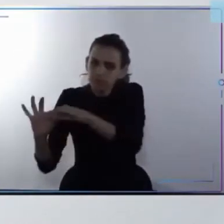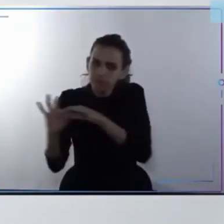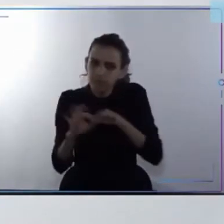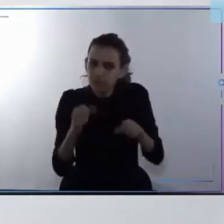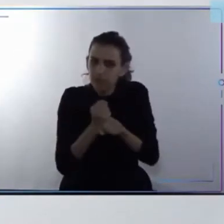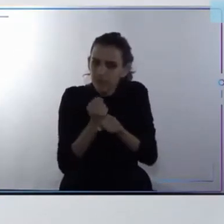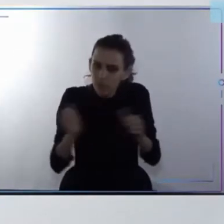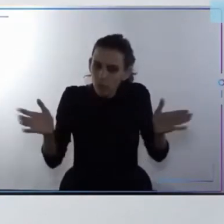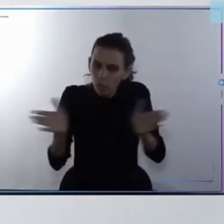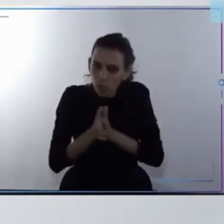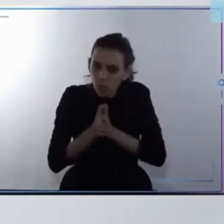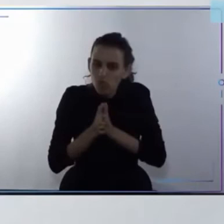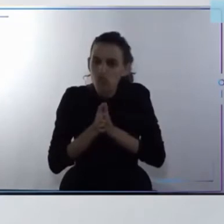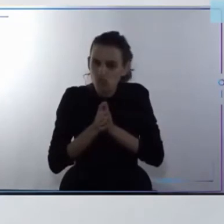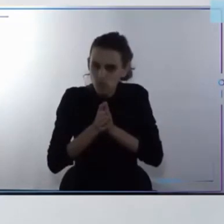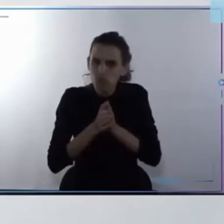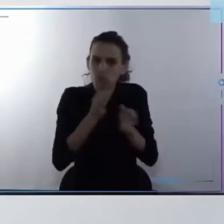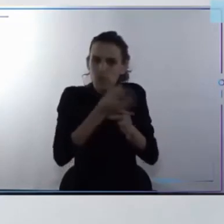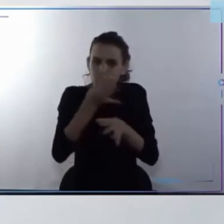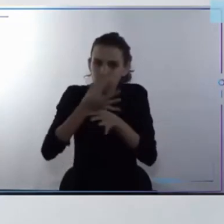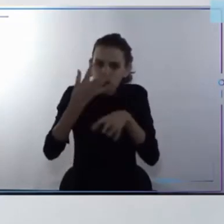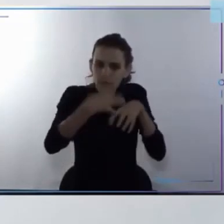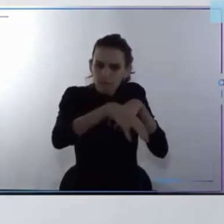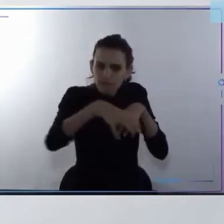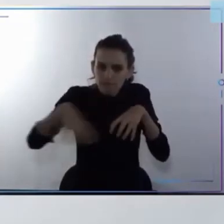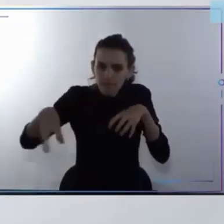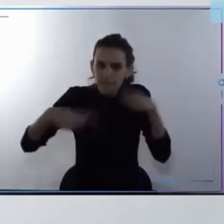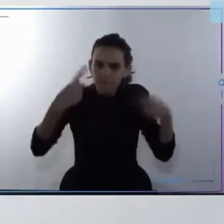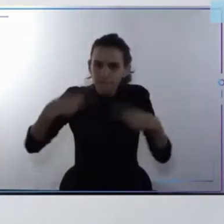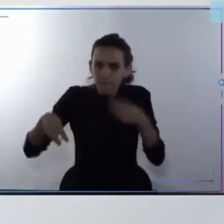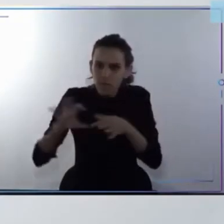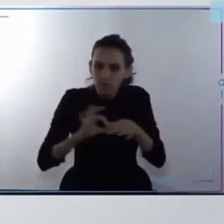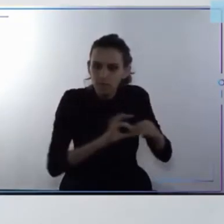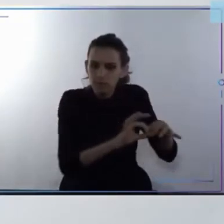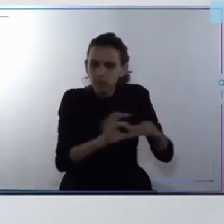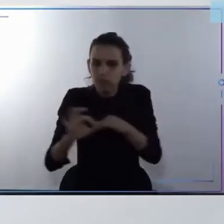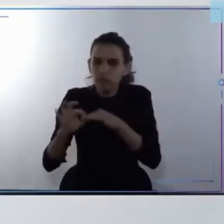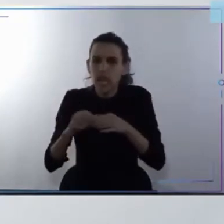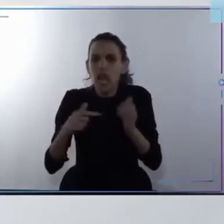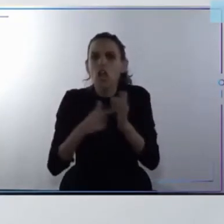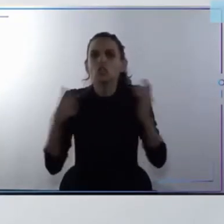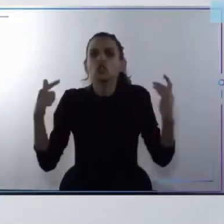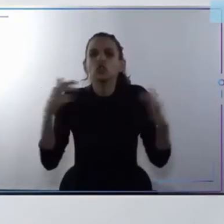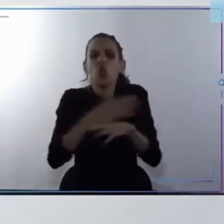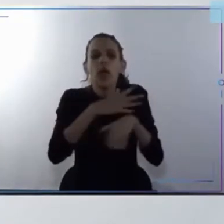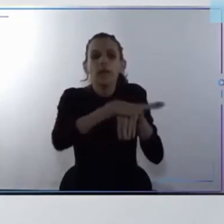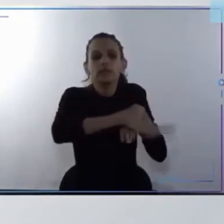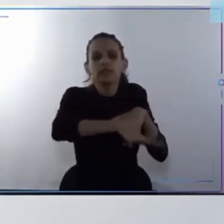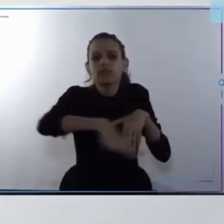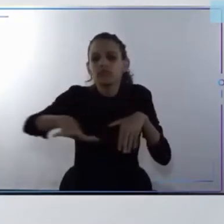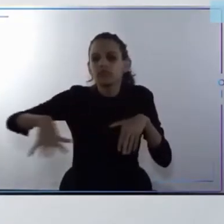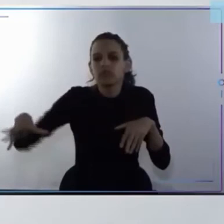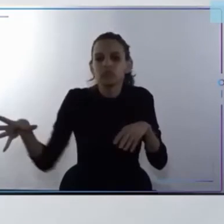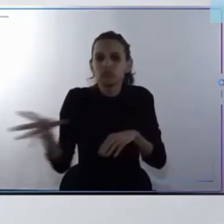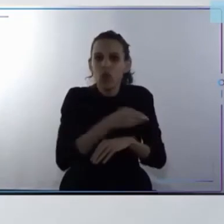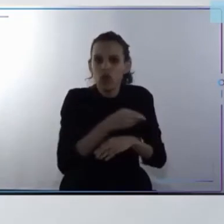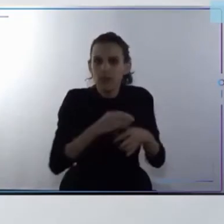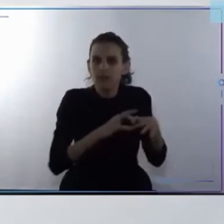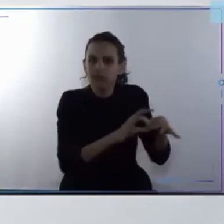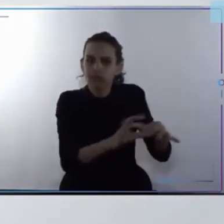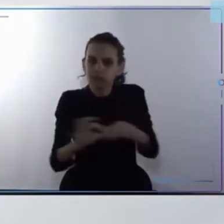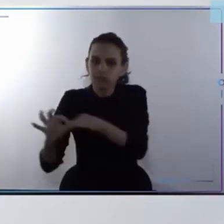y multidisciplinar y con todas las ciudades del entorno estamos pensando en el concepto de región